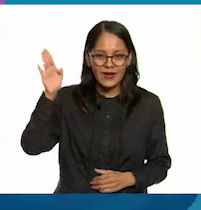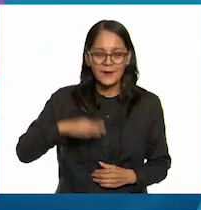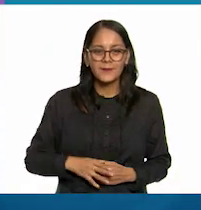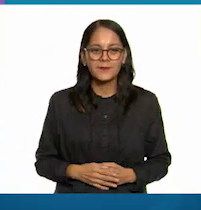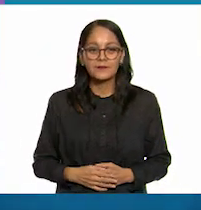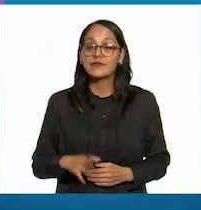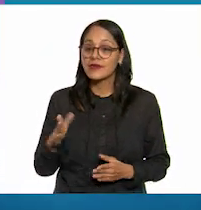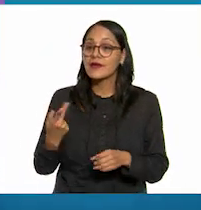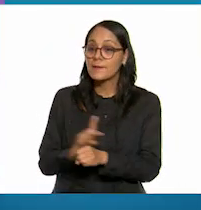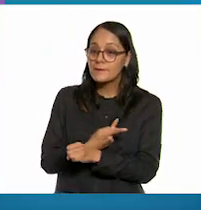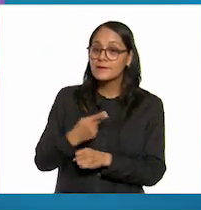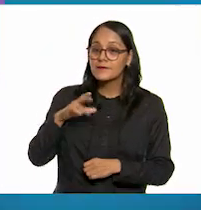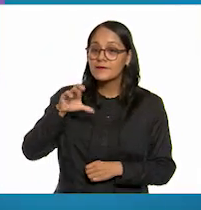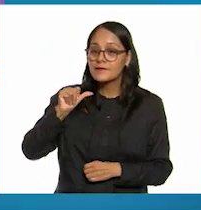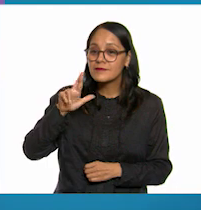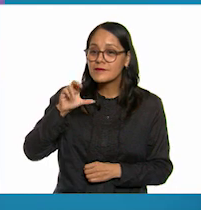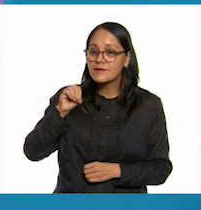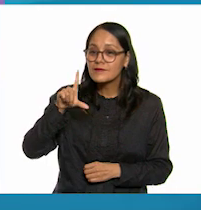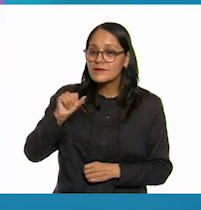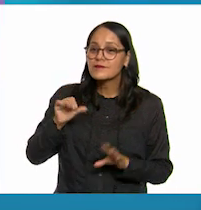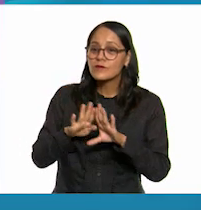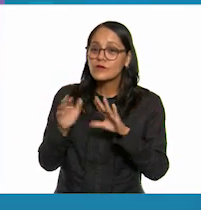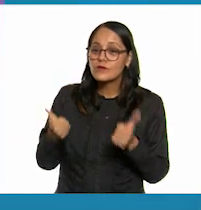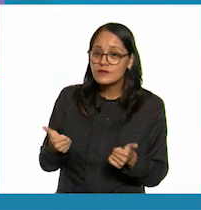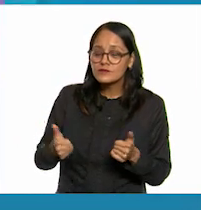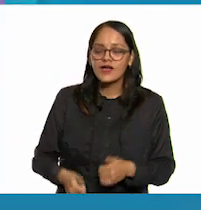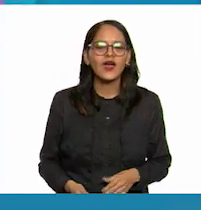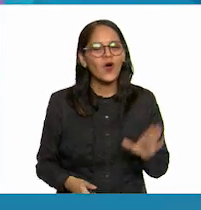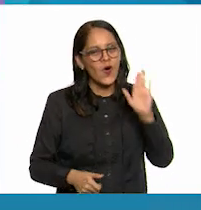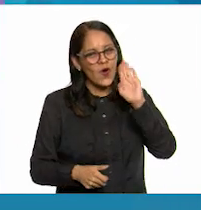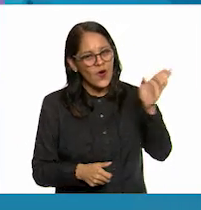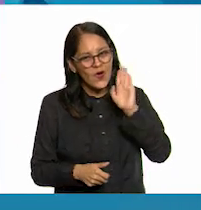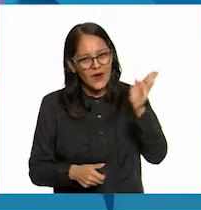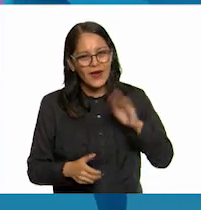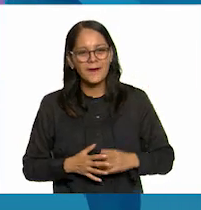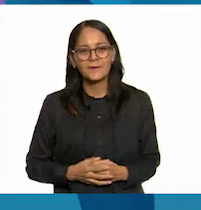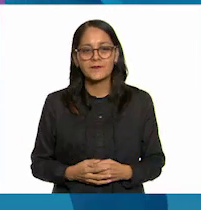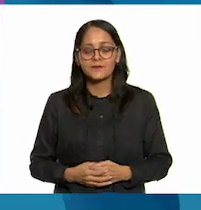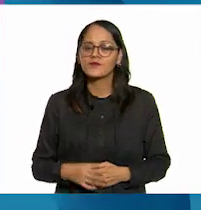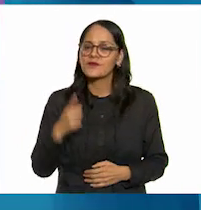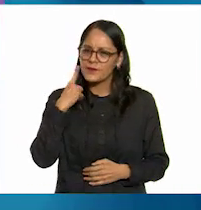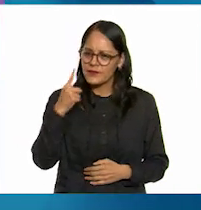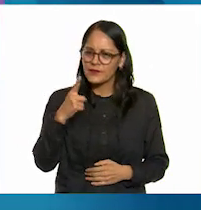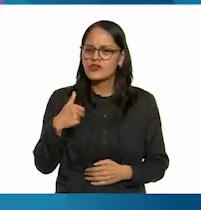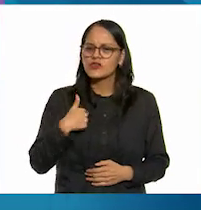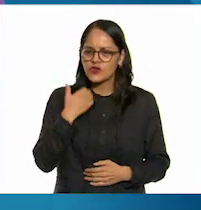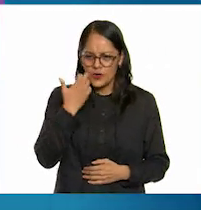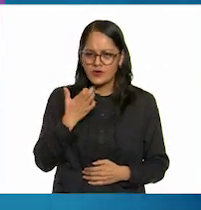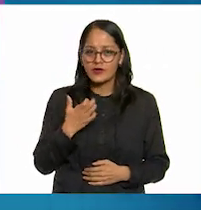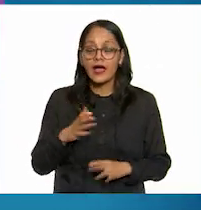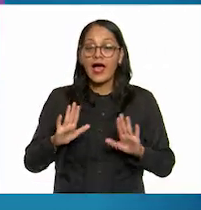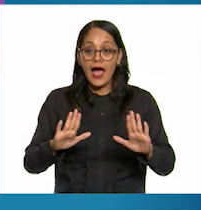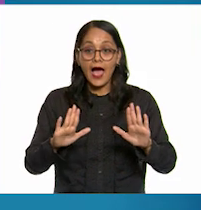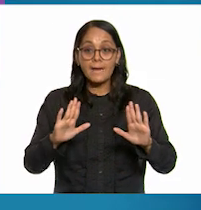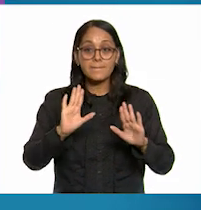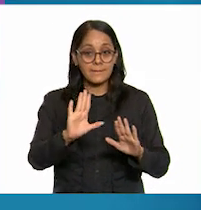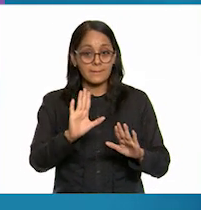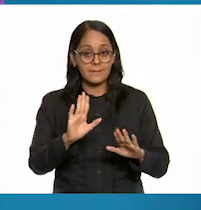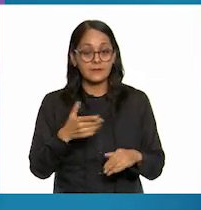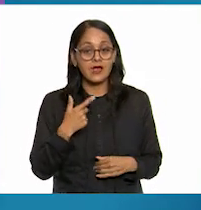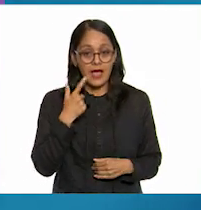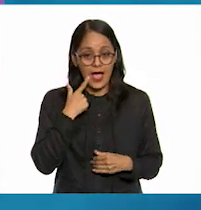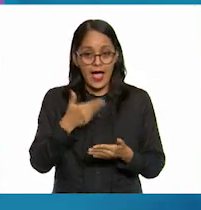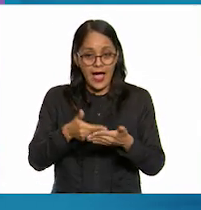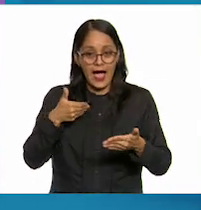qué pasó carola cómo estás oye hola don leopoldo hoy es que te quiero invitar pero antes de